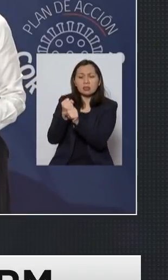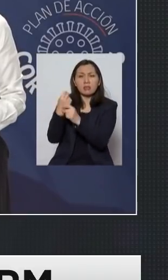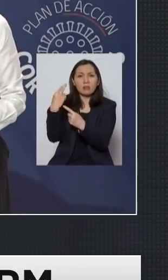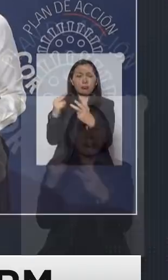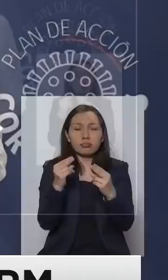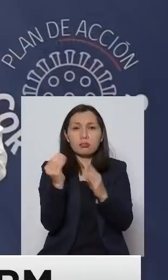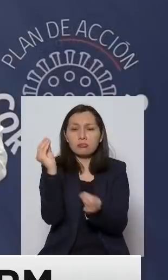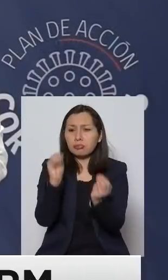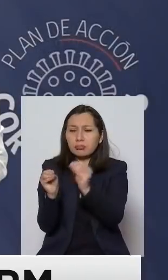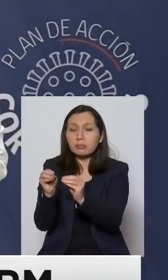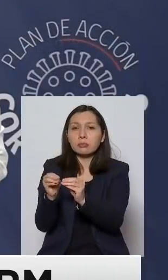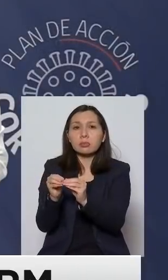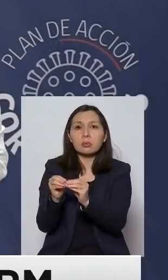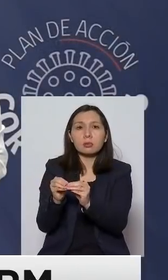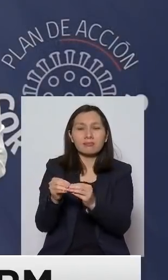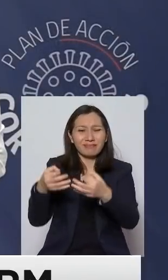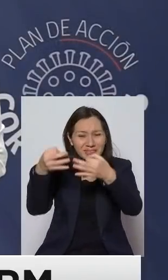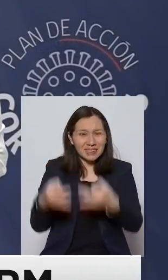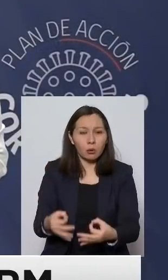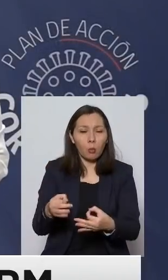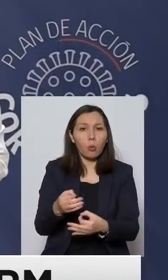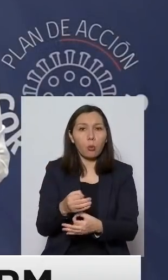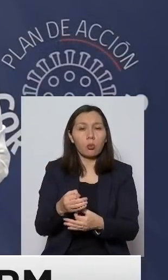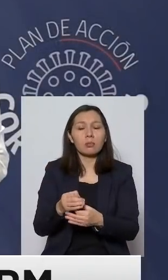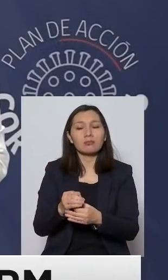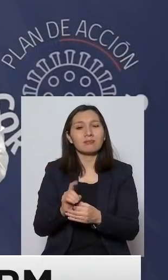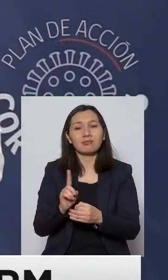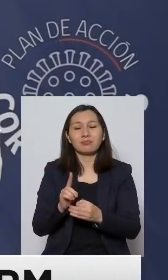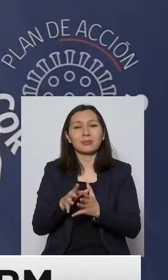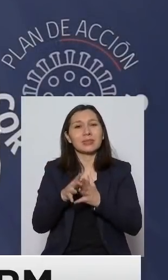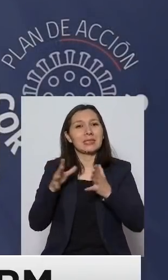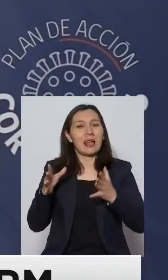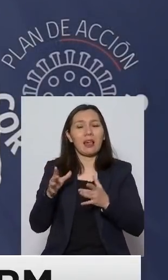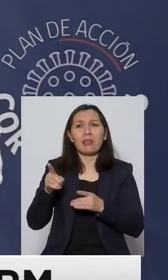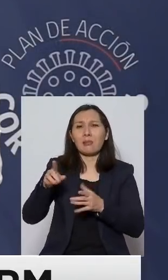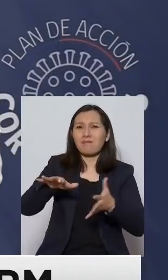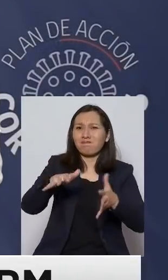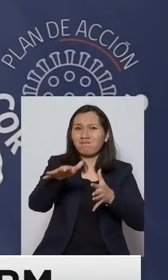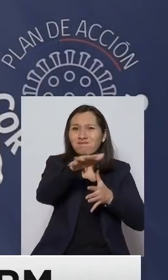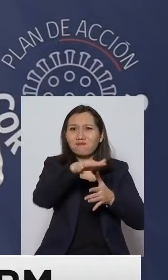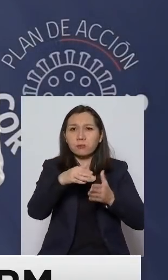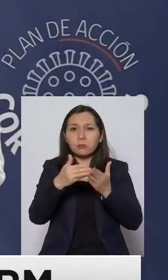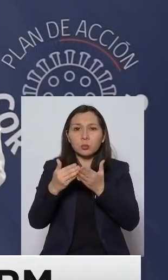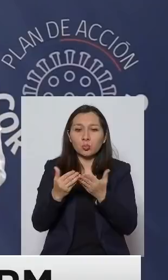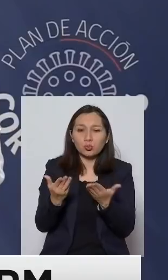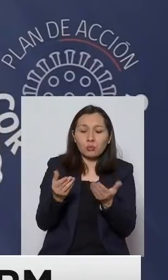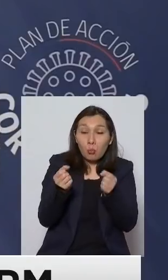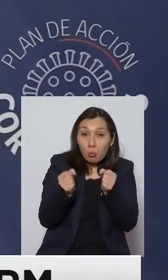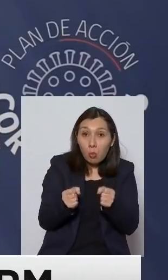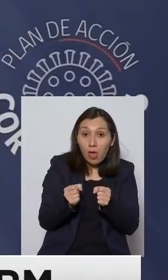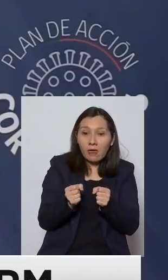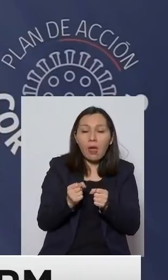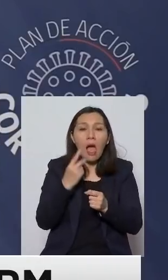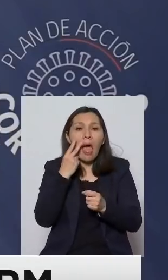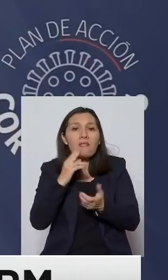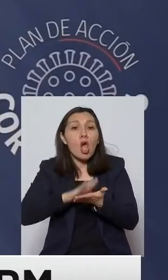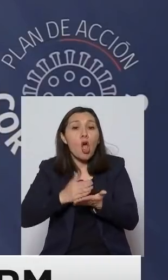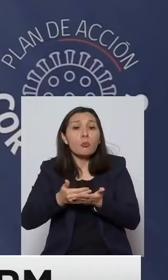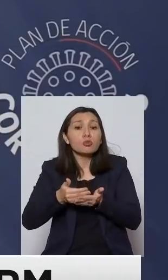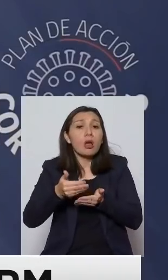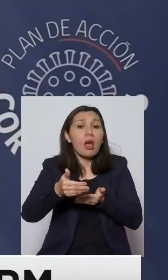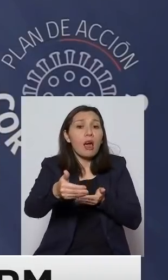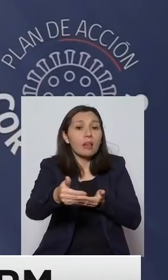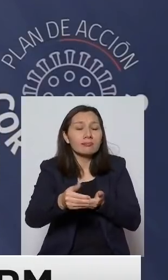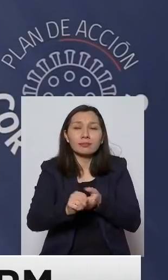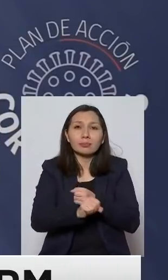implícitos de una inexactitud demasiado grande como para poder predecir qué es lo